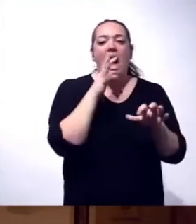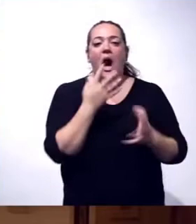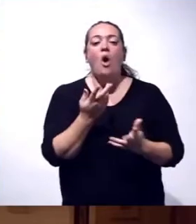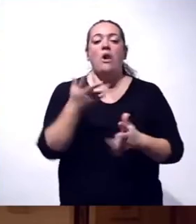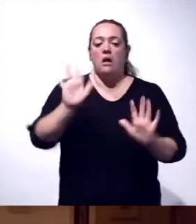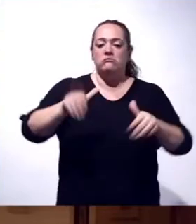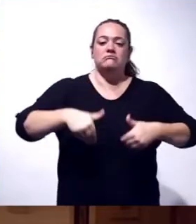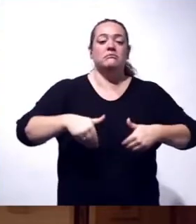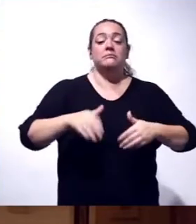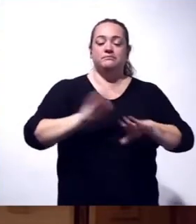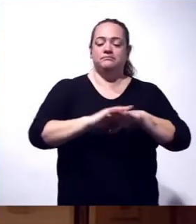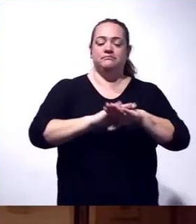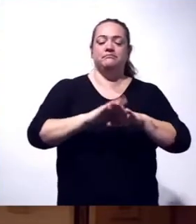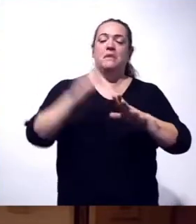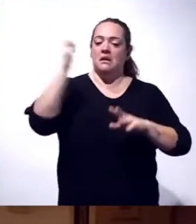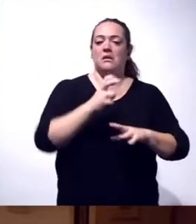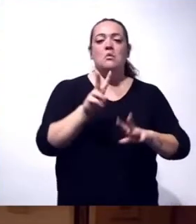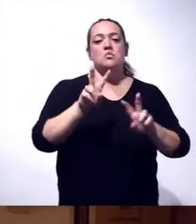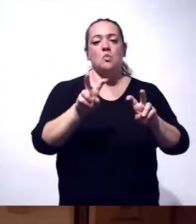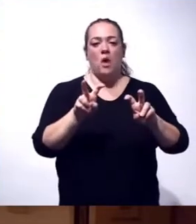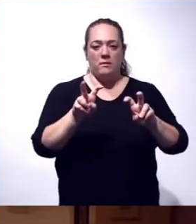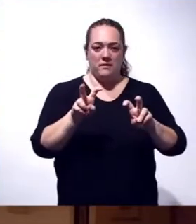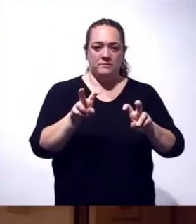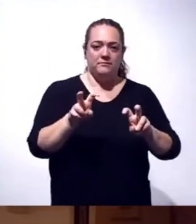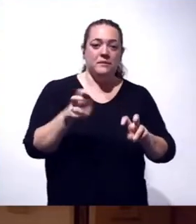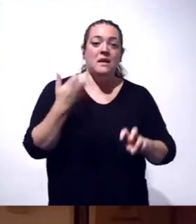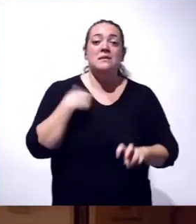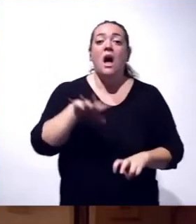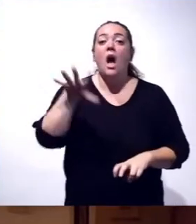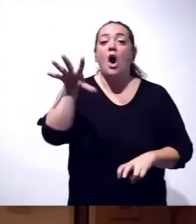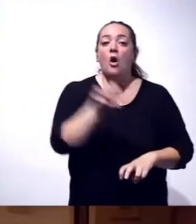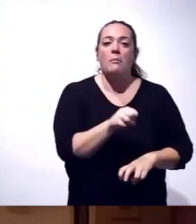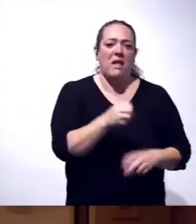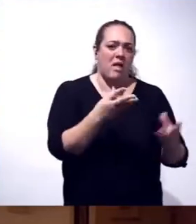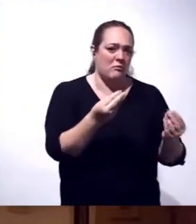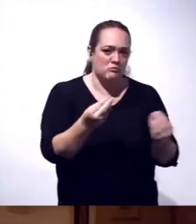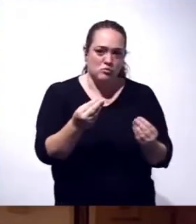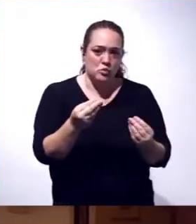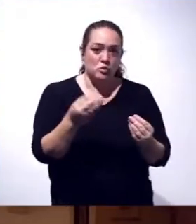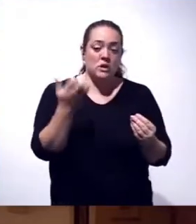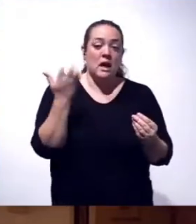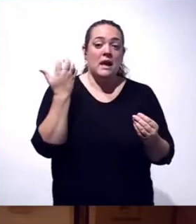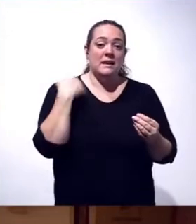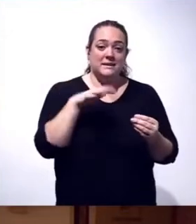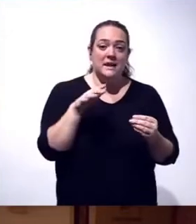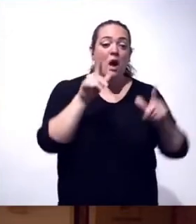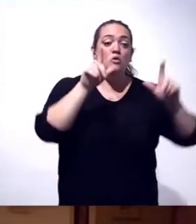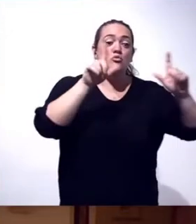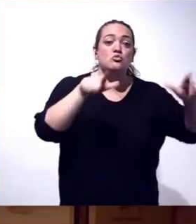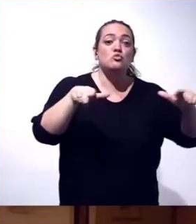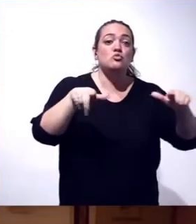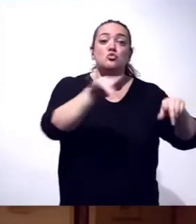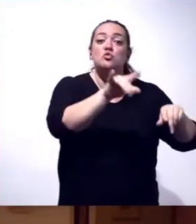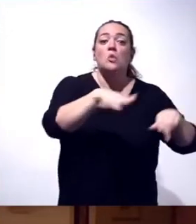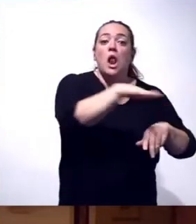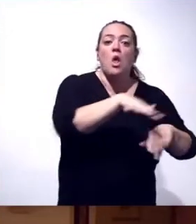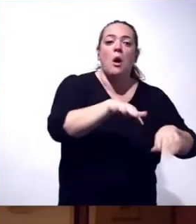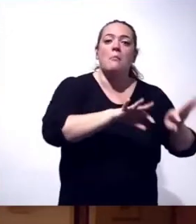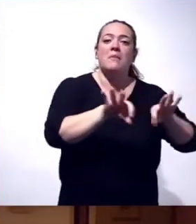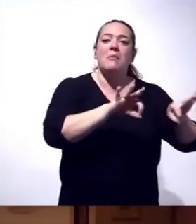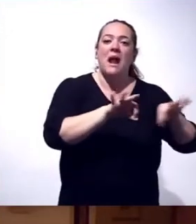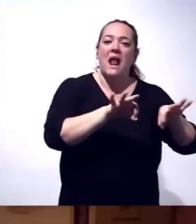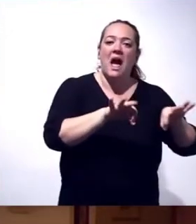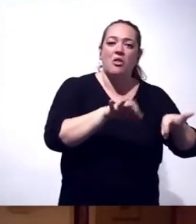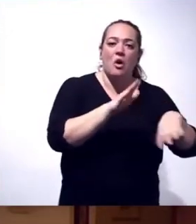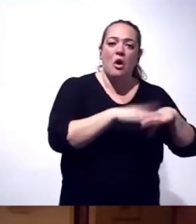unidades modulares. Tenemos ya compradas un volumen importante y empezará una vez que se entreguen los suelos y estén en orden